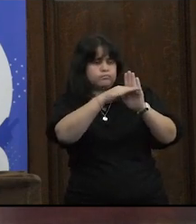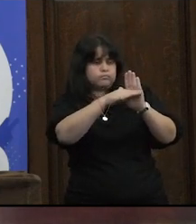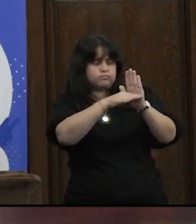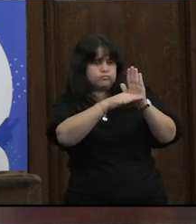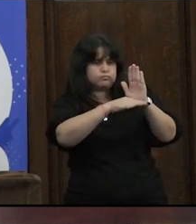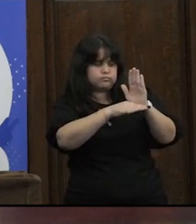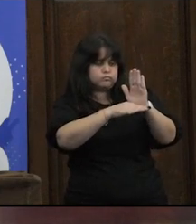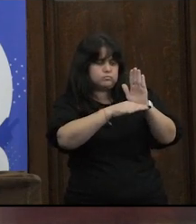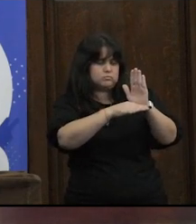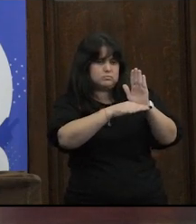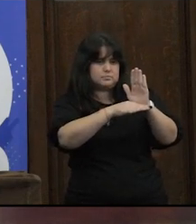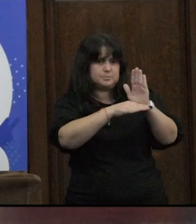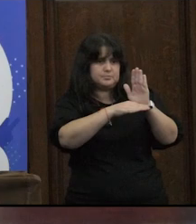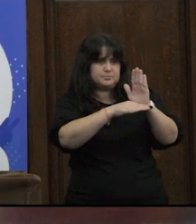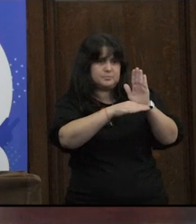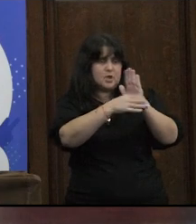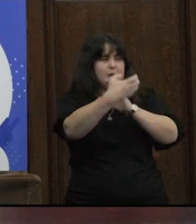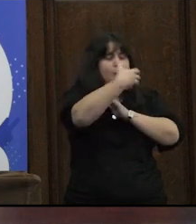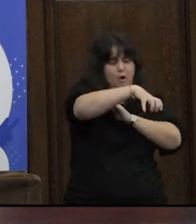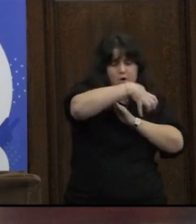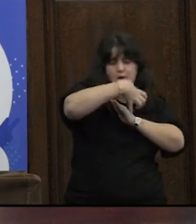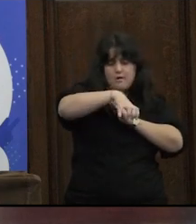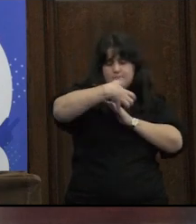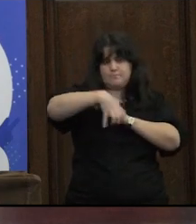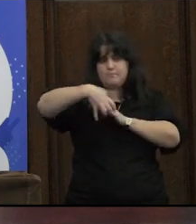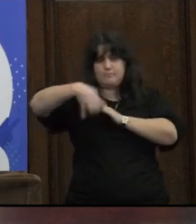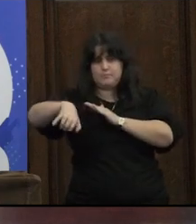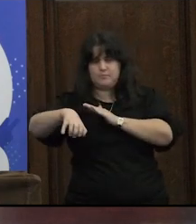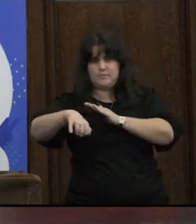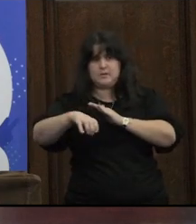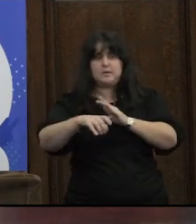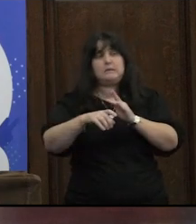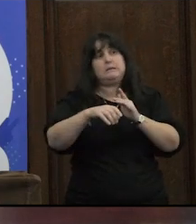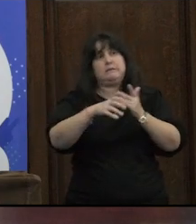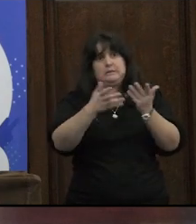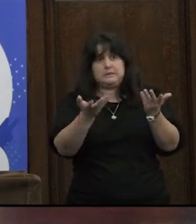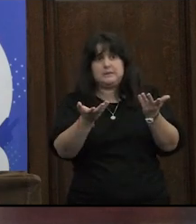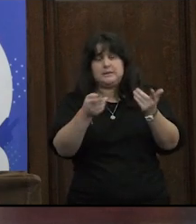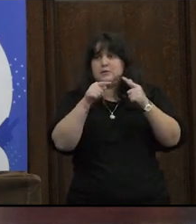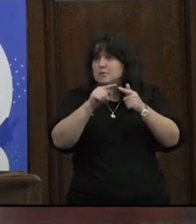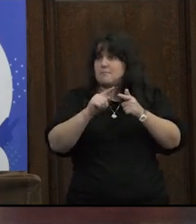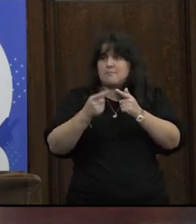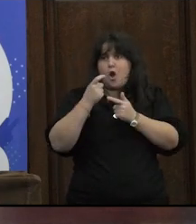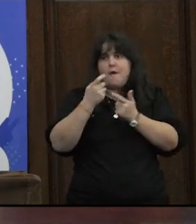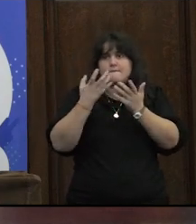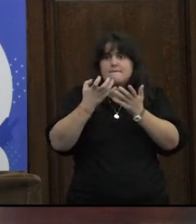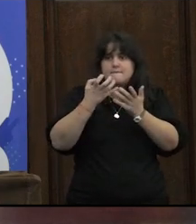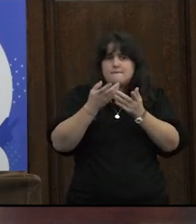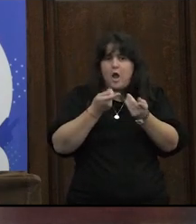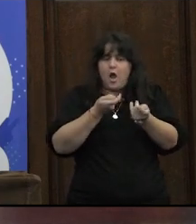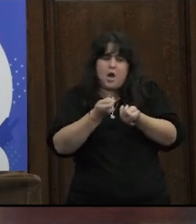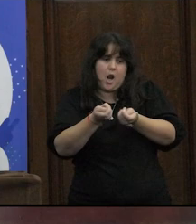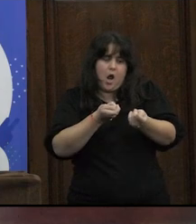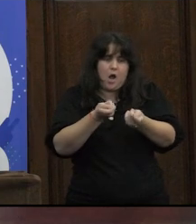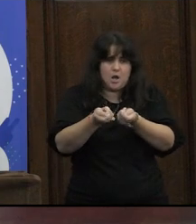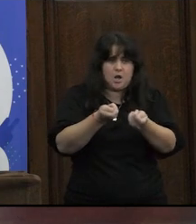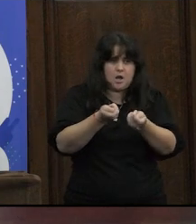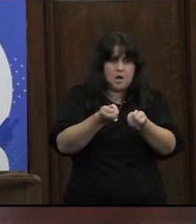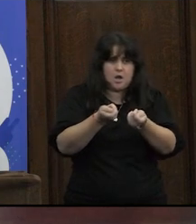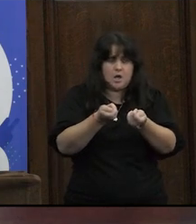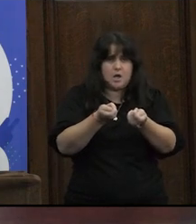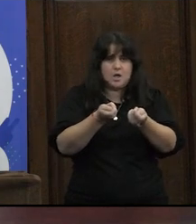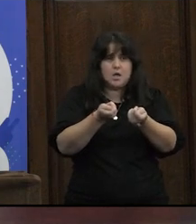este no clasificar este si como estos intentos de regulación